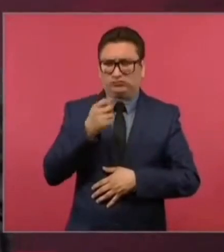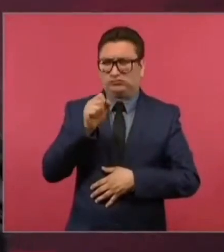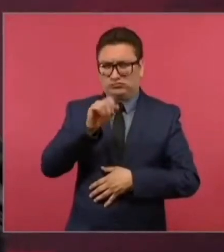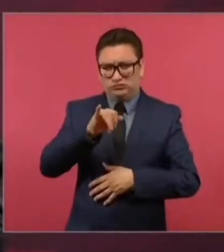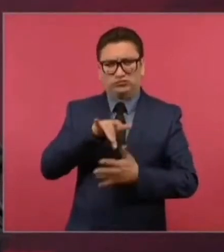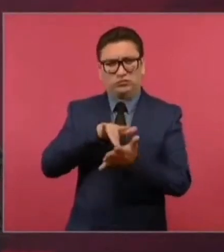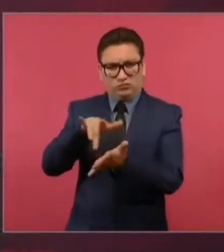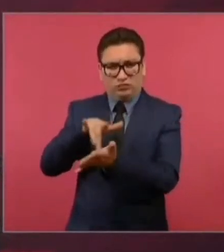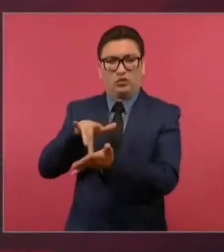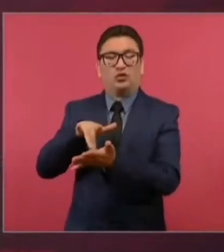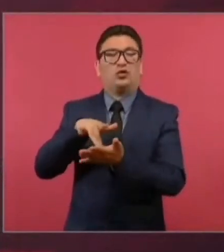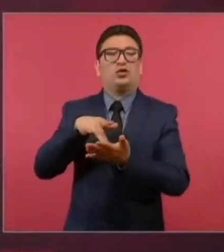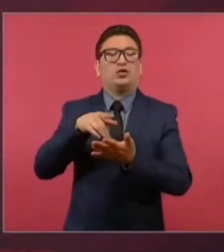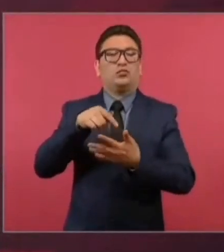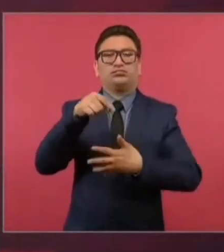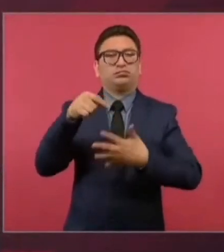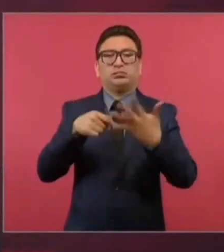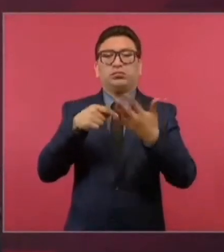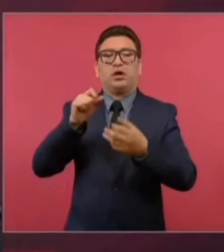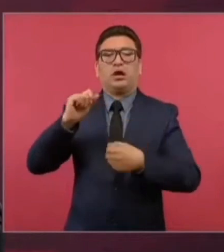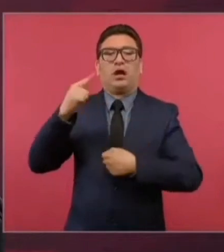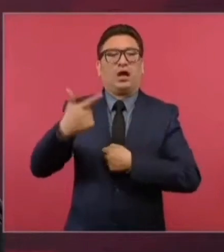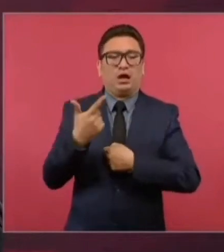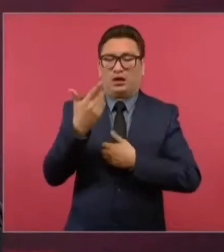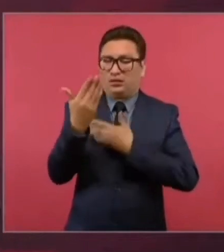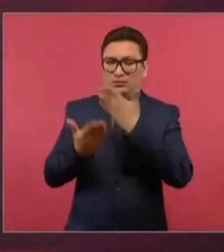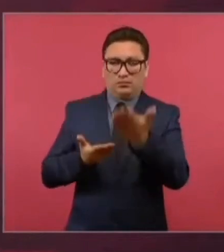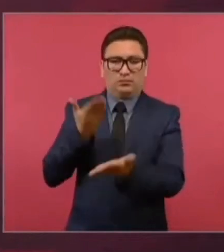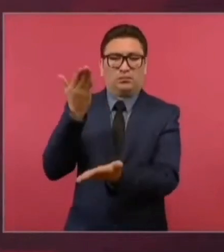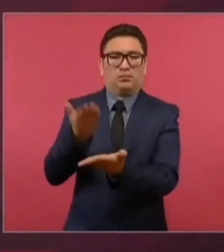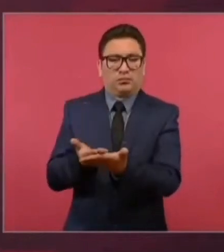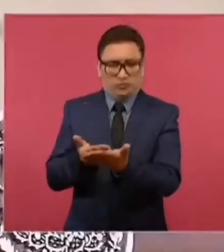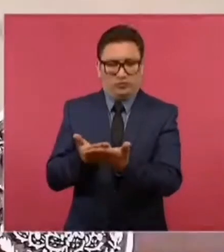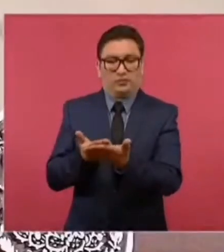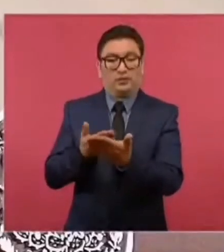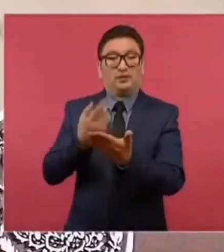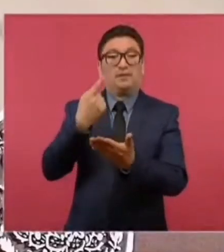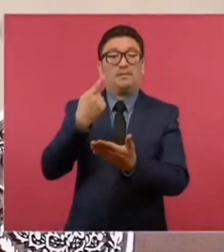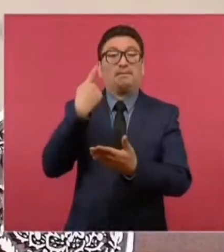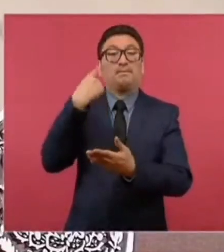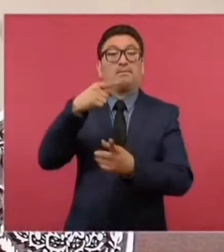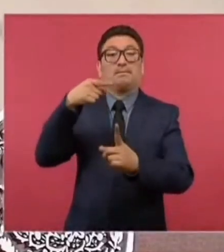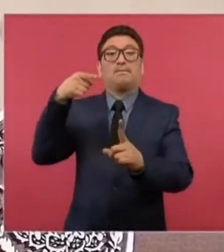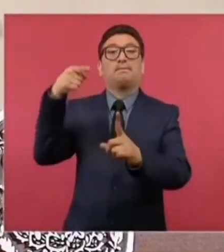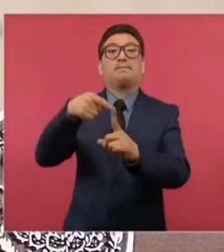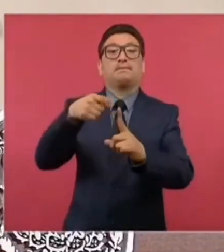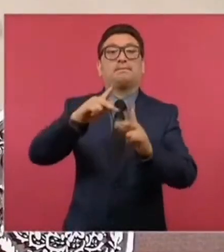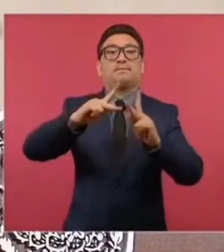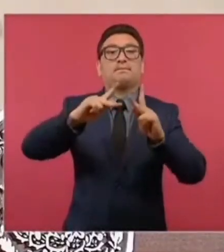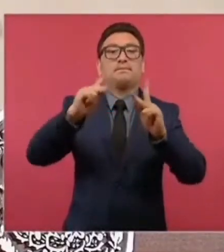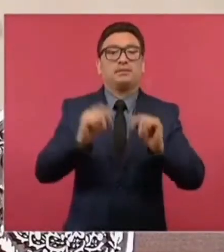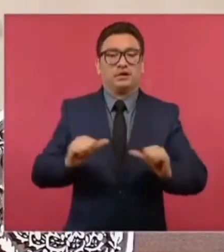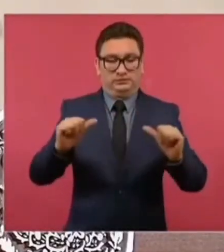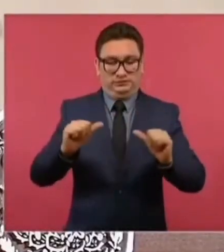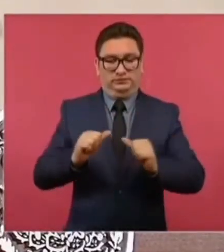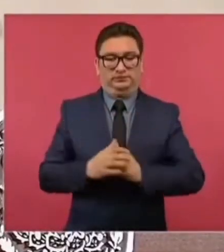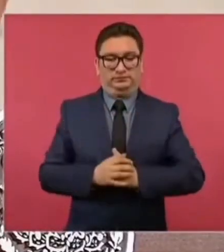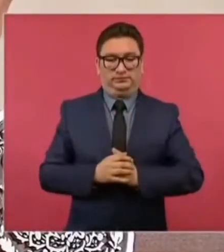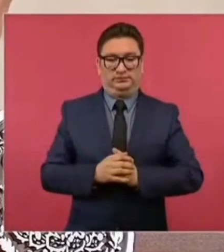propuesta orientada a conseguir la paz en esa guerra.